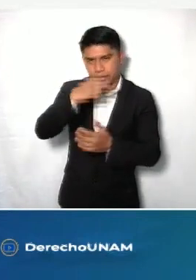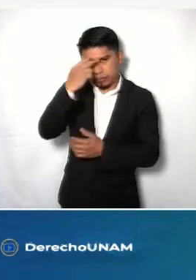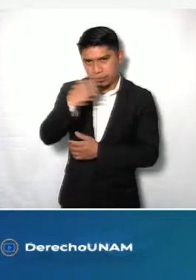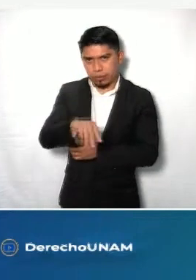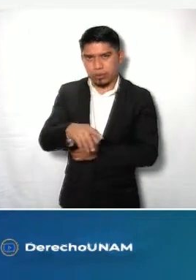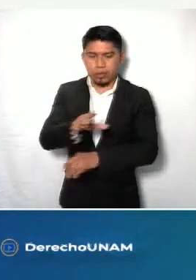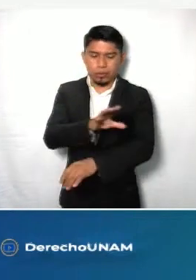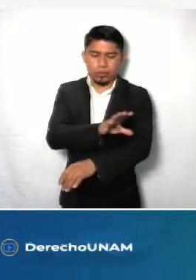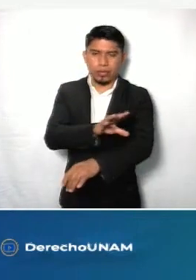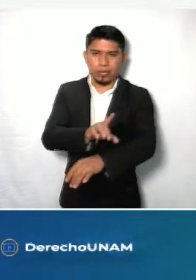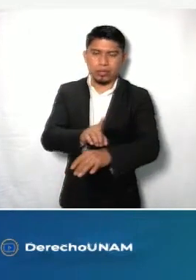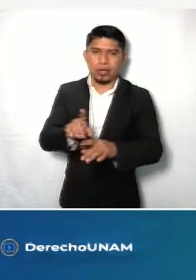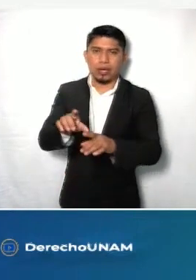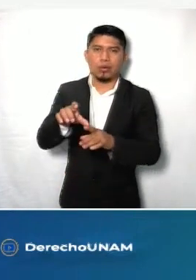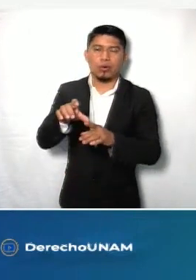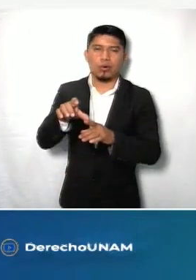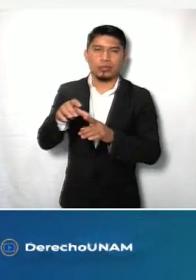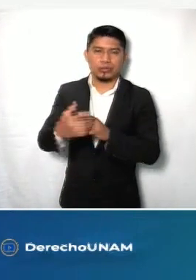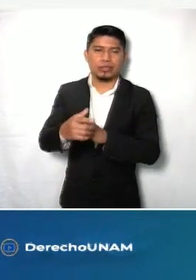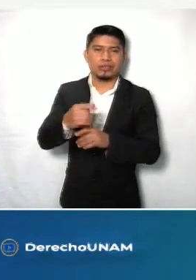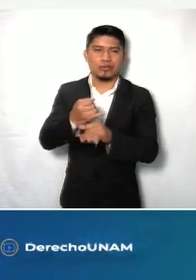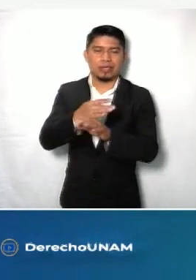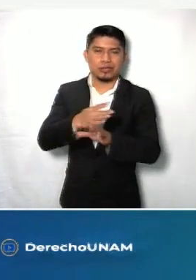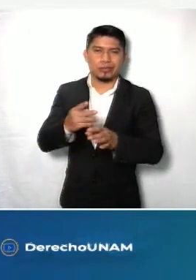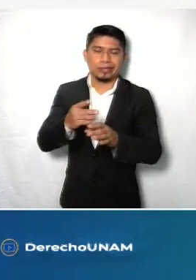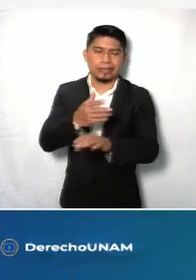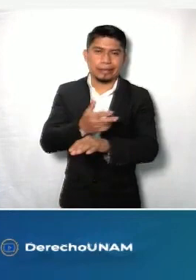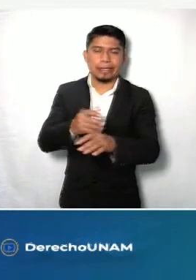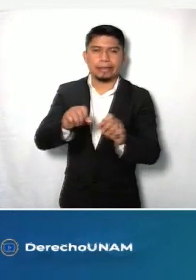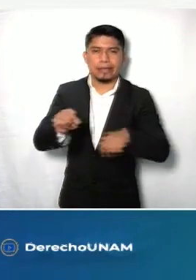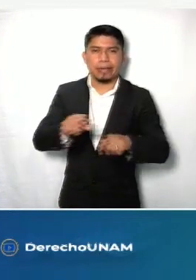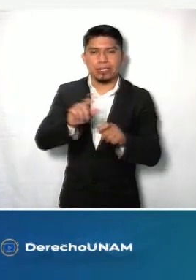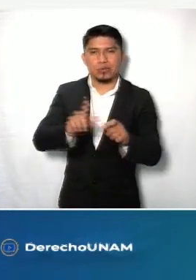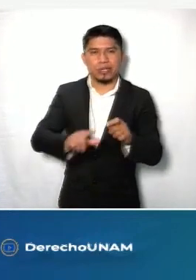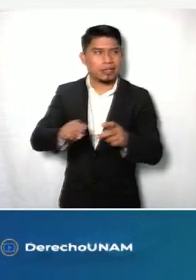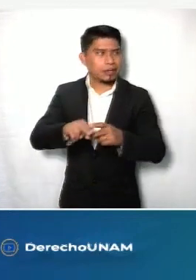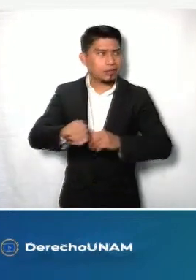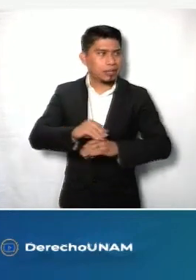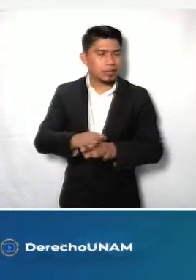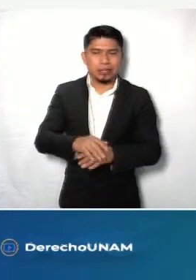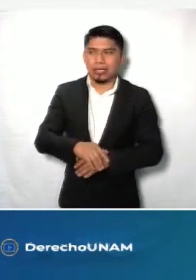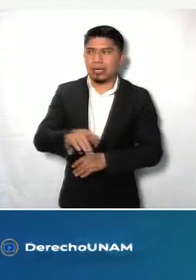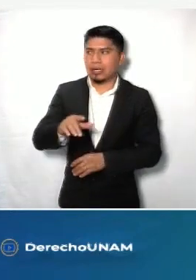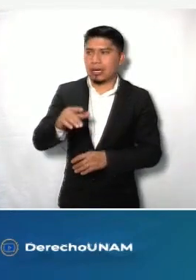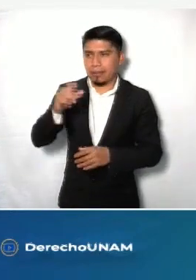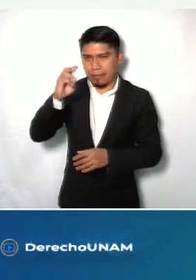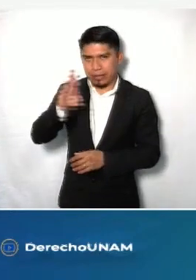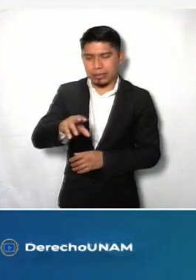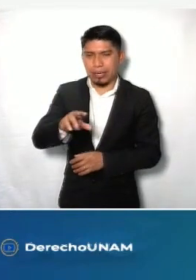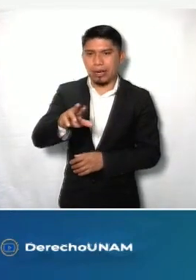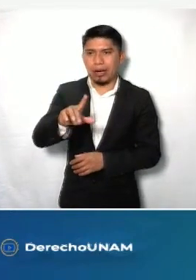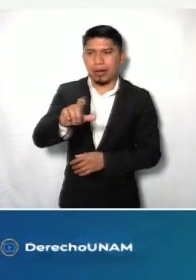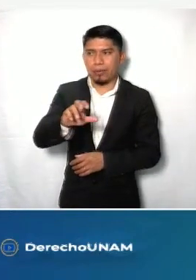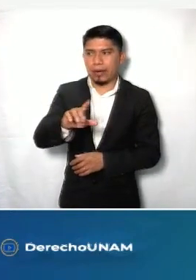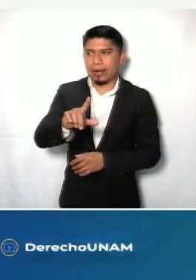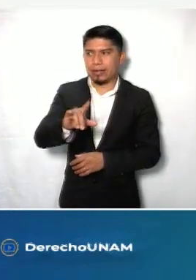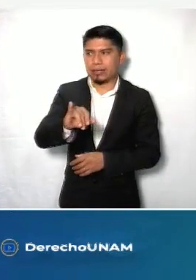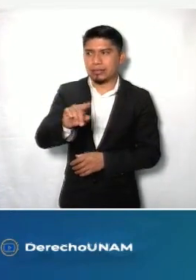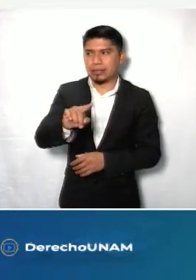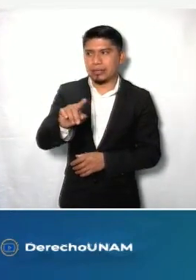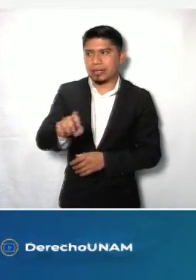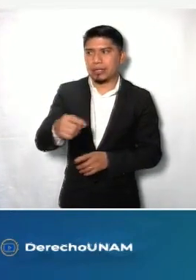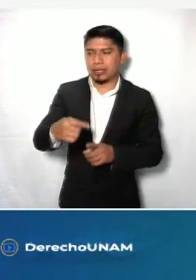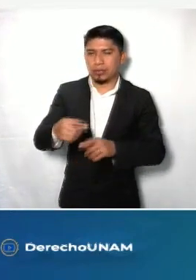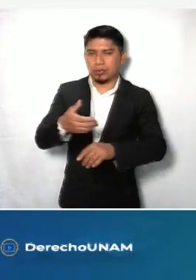y Coordinadora de la Comisión de Archivos y Gestión Documental del Sistema Nacional de Transparencia, la Maestra Laura Lisset Enríquez Rodríguez,